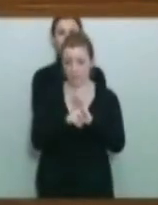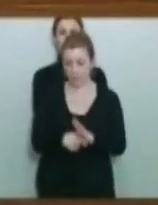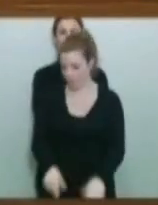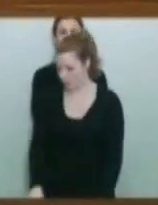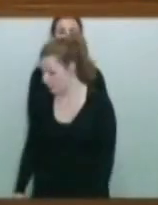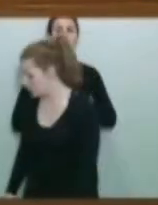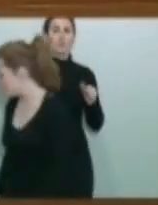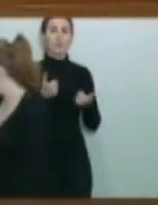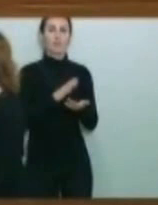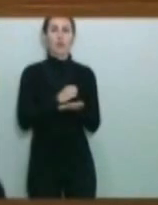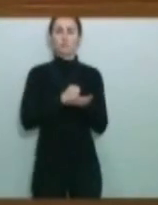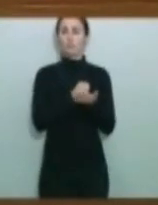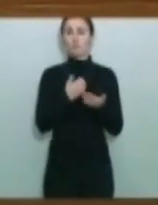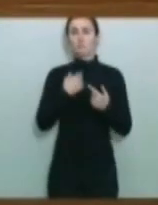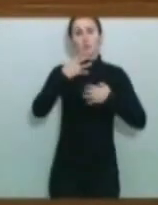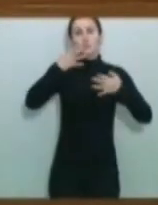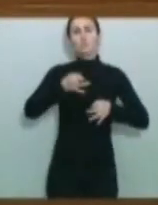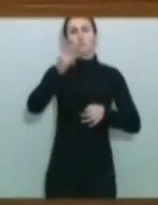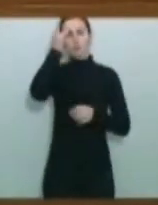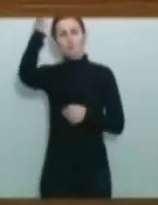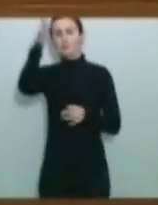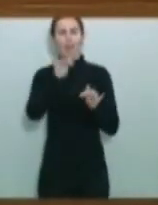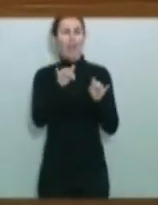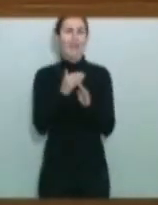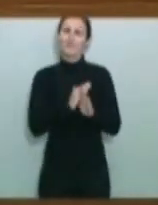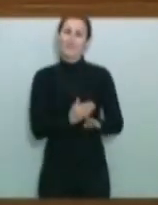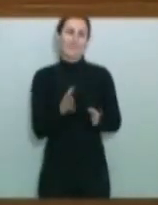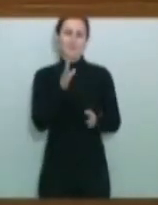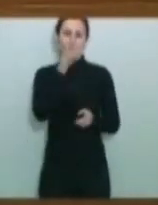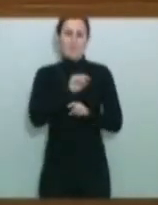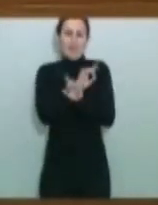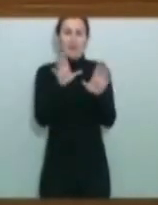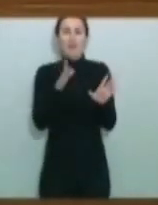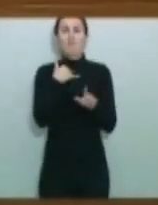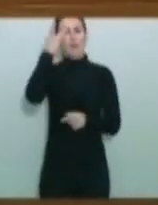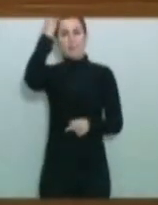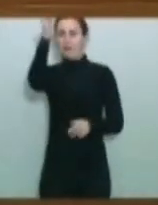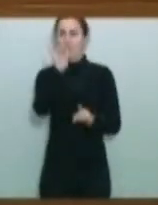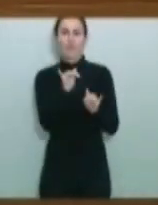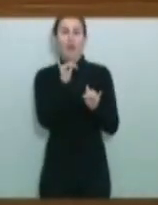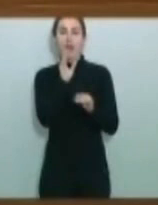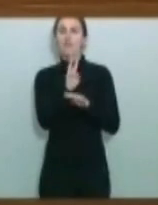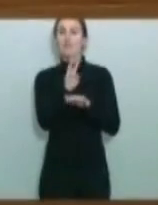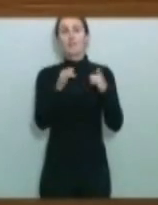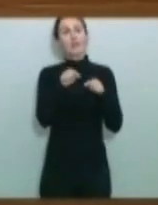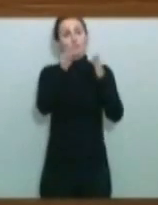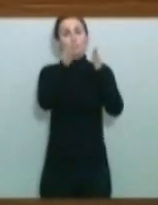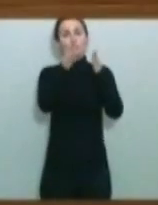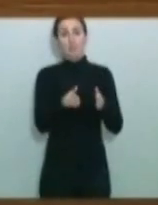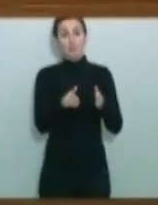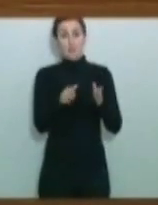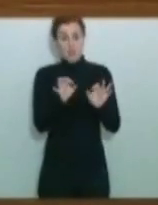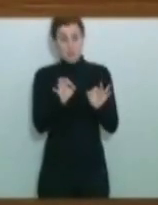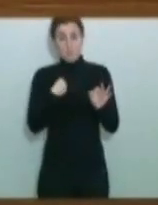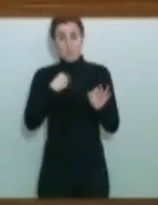iniciativas. Y yo estoy seguro que usted tiene imaginación suficiente, tiene, vamos, desde luego, si alguien tiene imaginación en esta Cámara, es usted. Y, por lo tanto, tiene una